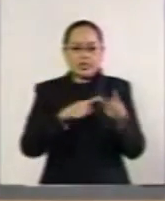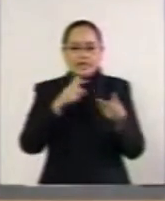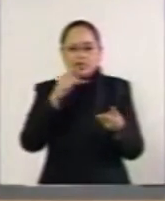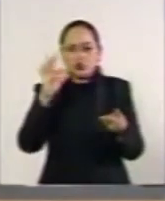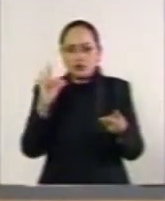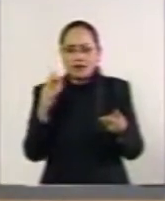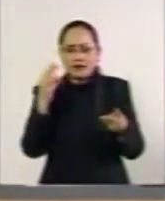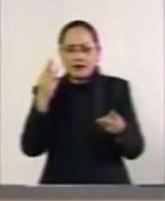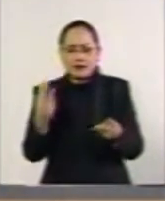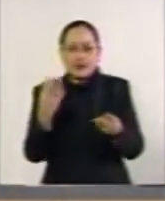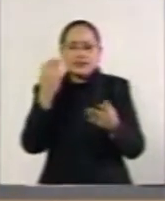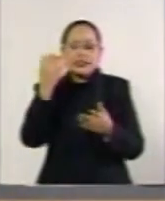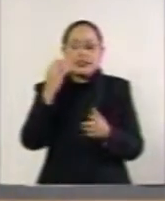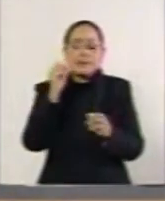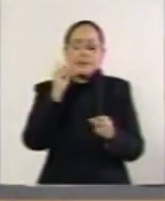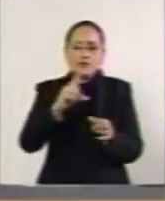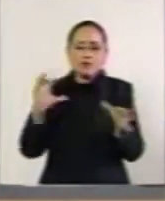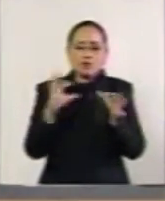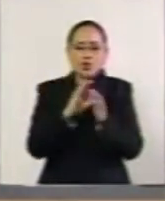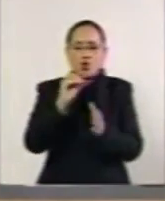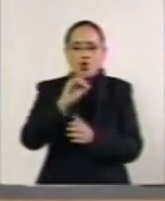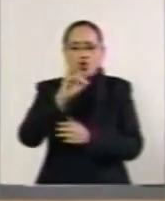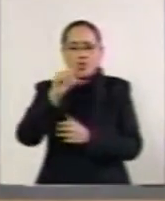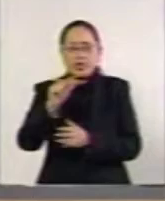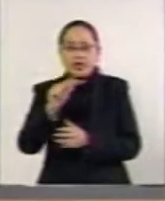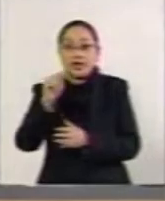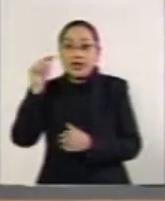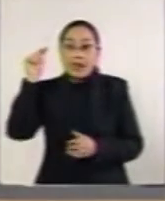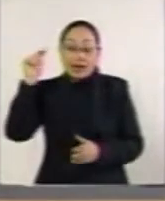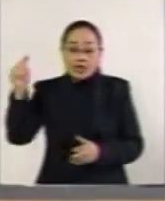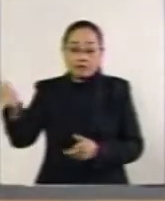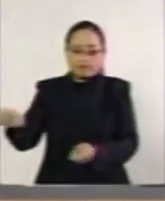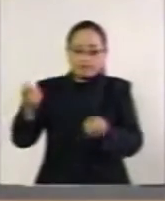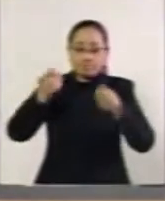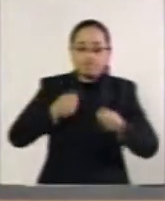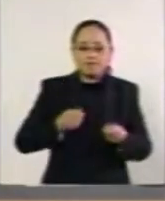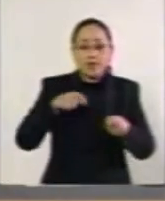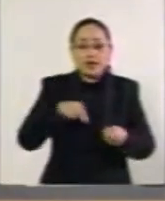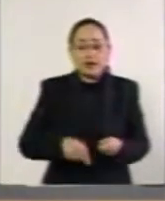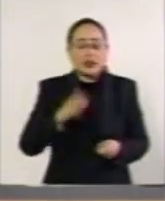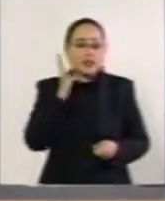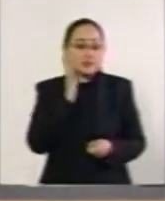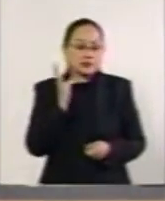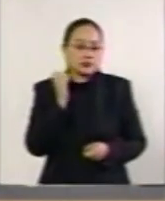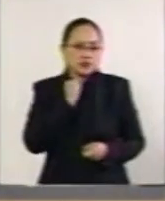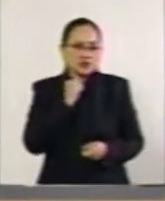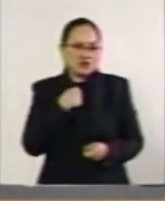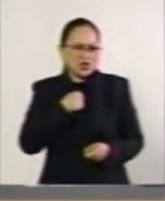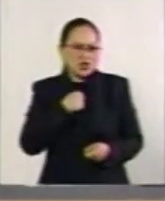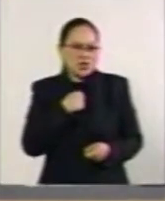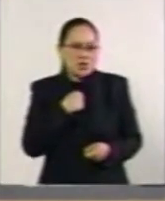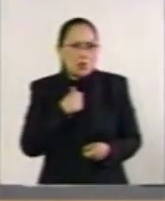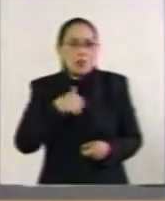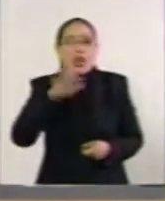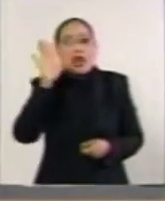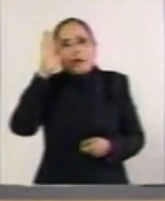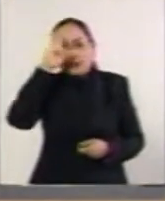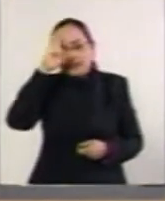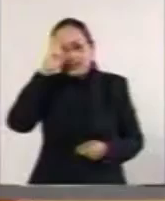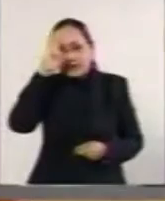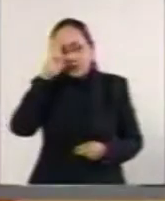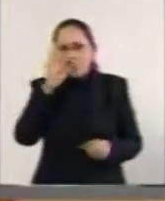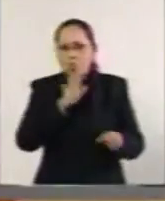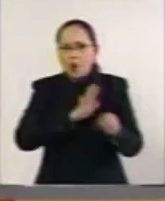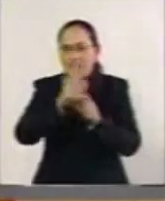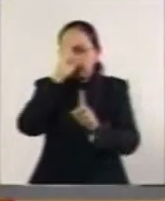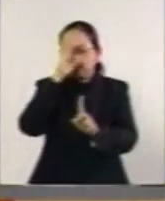143 de la OID y se remitan a esta soberanía. Yo hubiese pensado que lo conducente es de